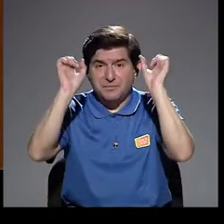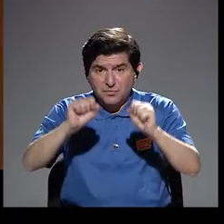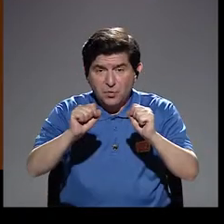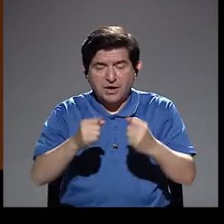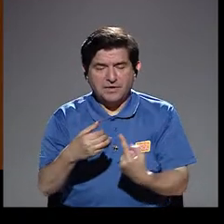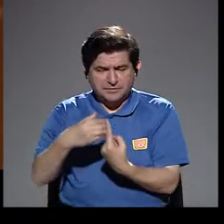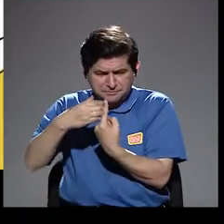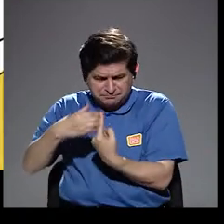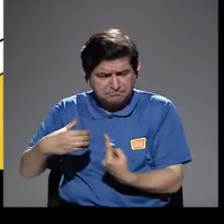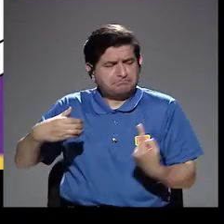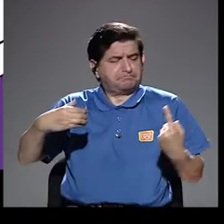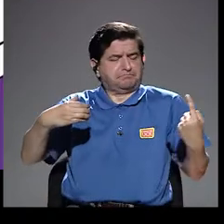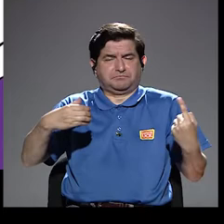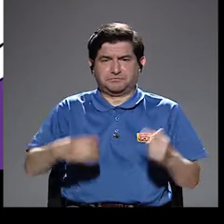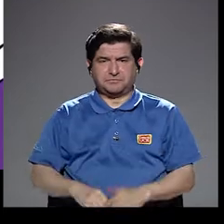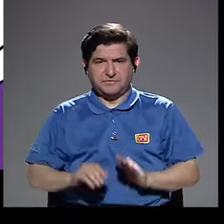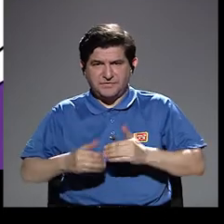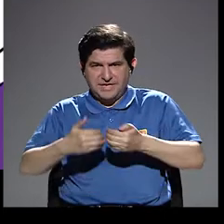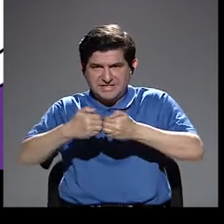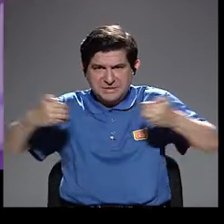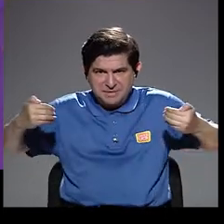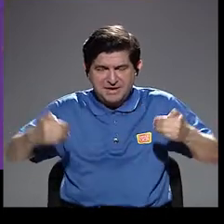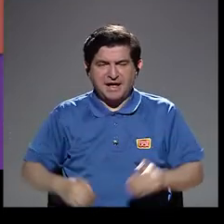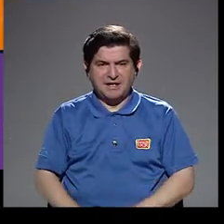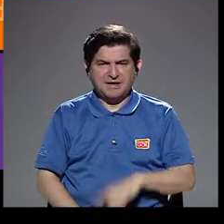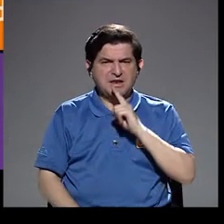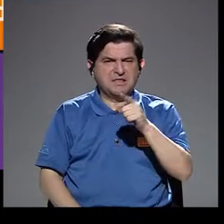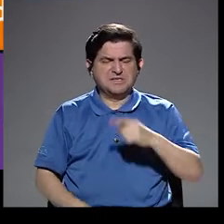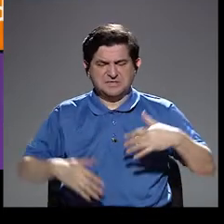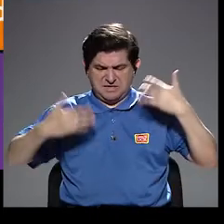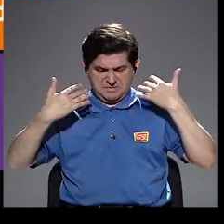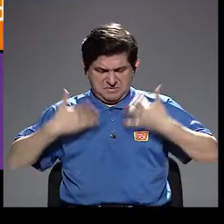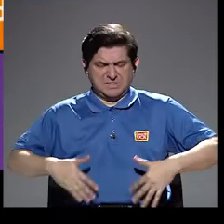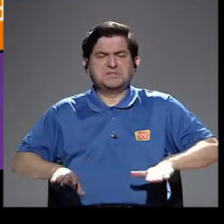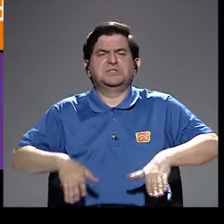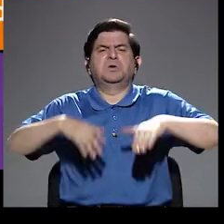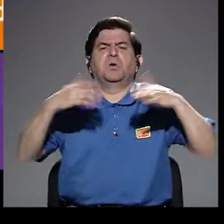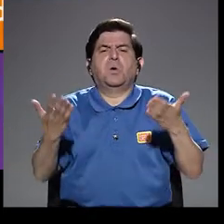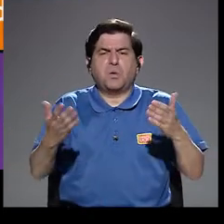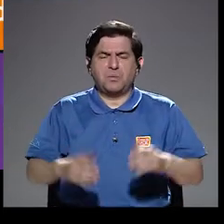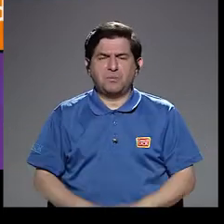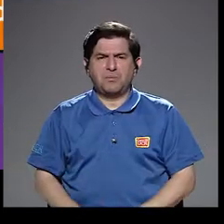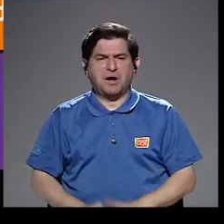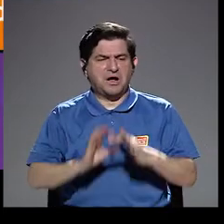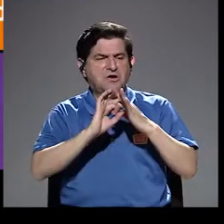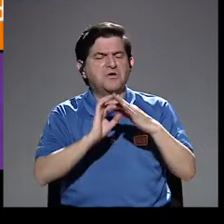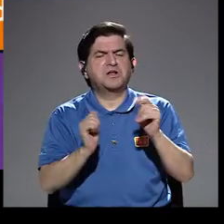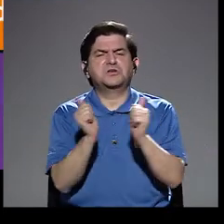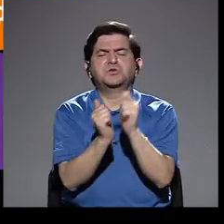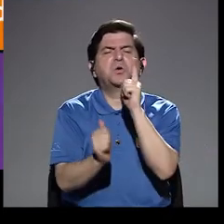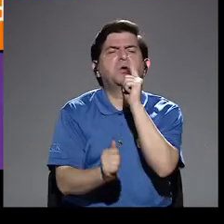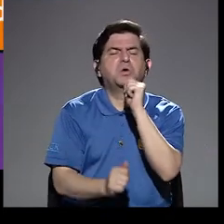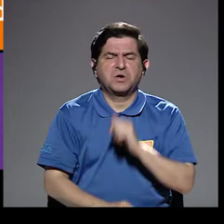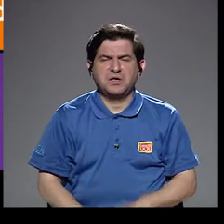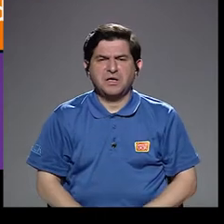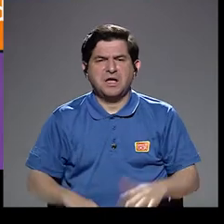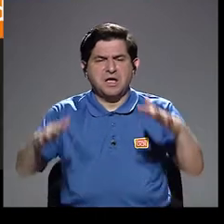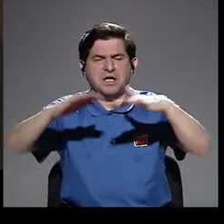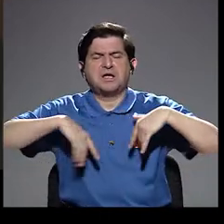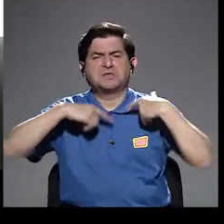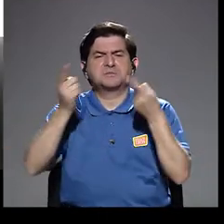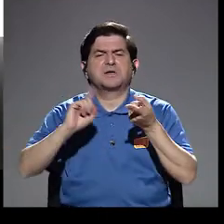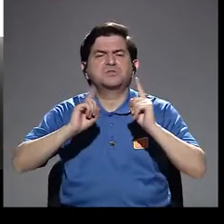las pueden aislar, ¿verdad? Ya les regulan qué homo visten, con quién se relacionan, a qué